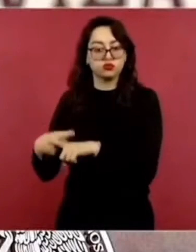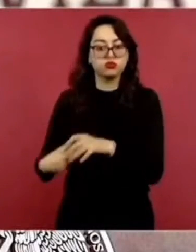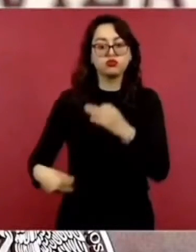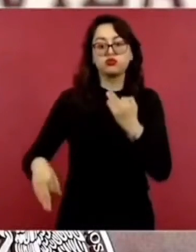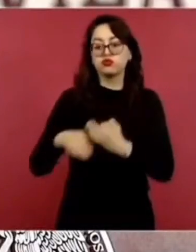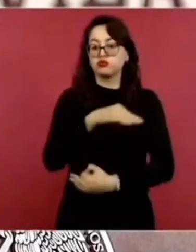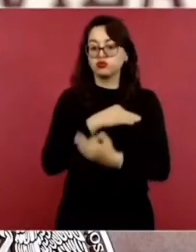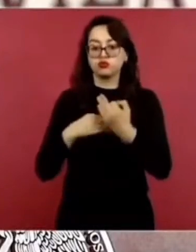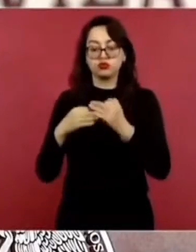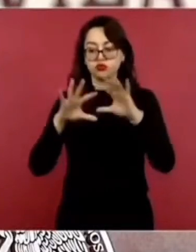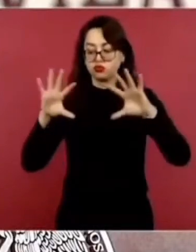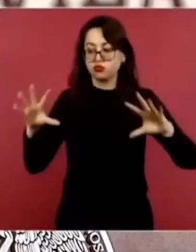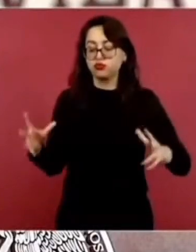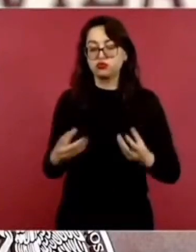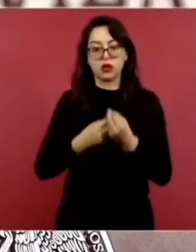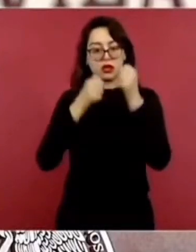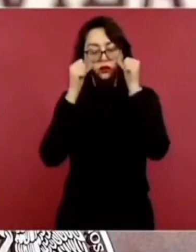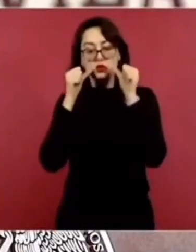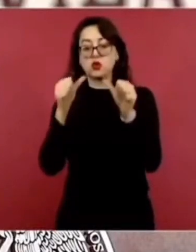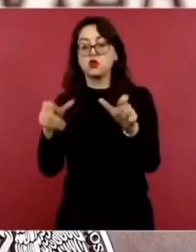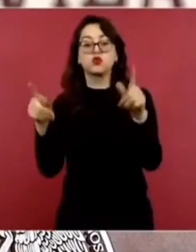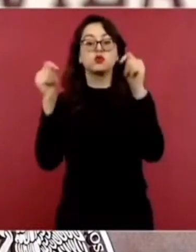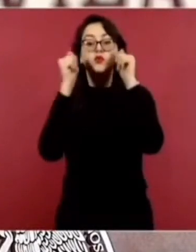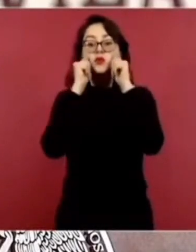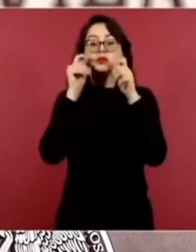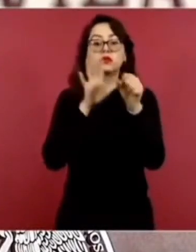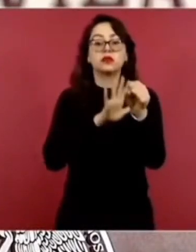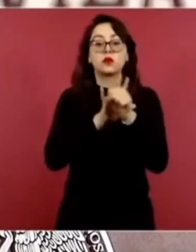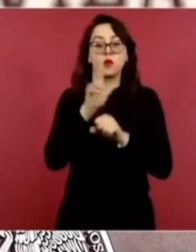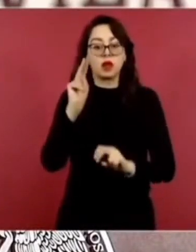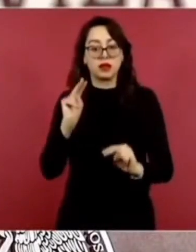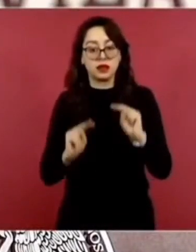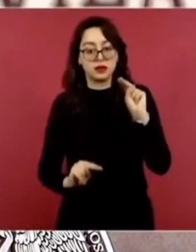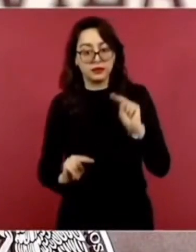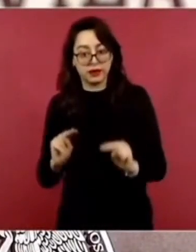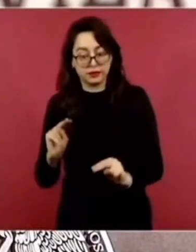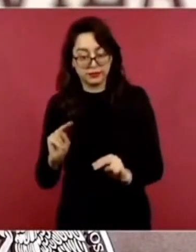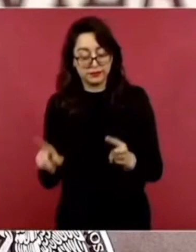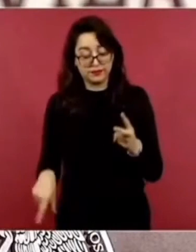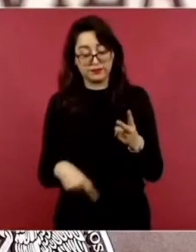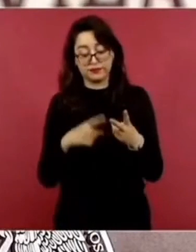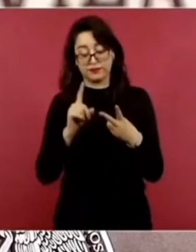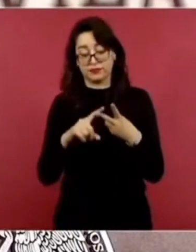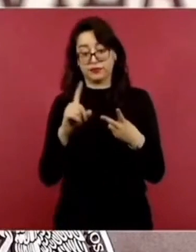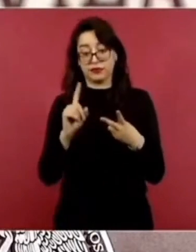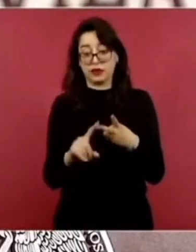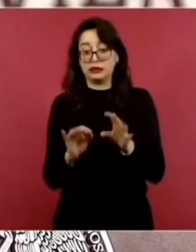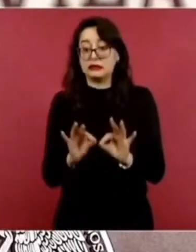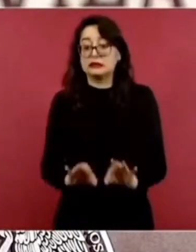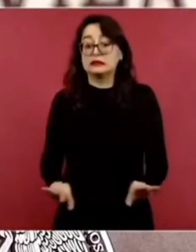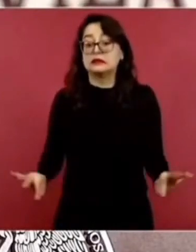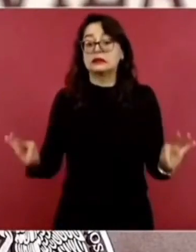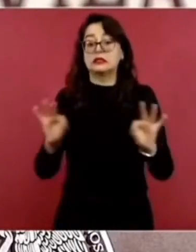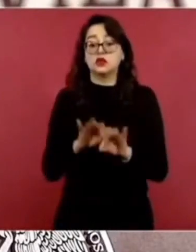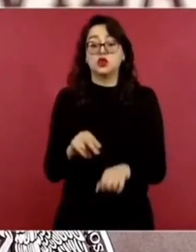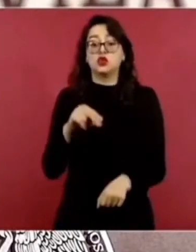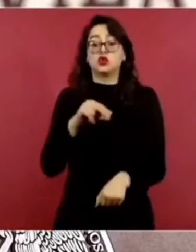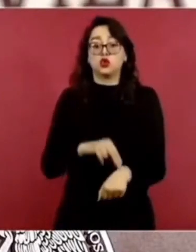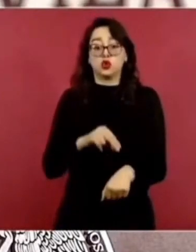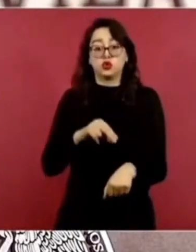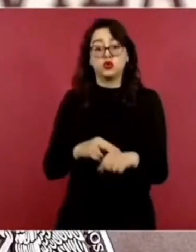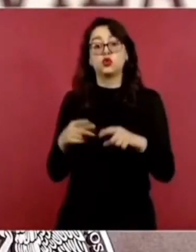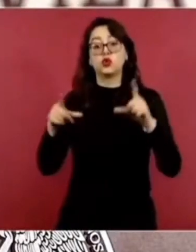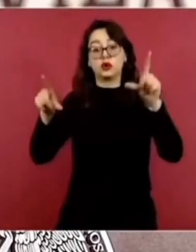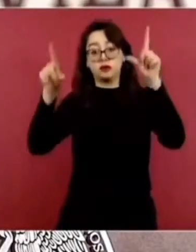Pero no menos importante es el recurso humano que debemos de tener desde su formación en